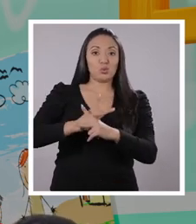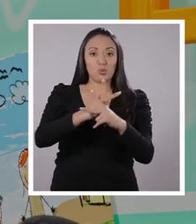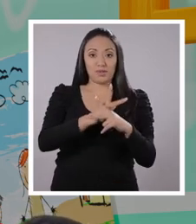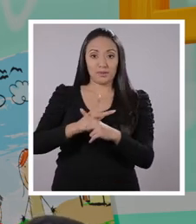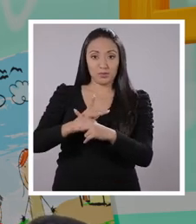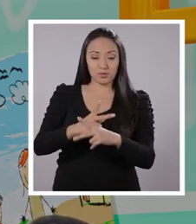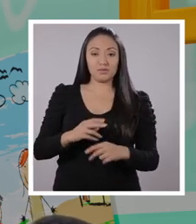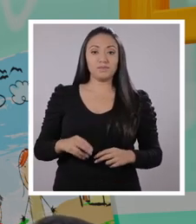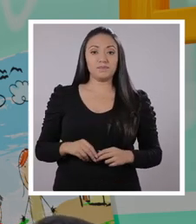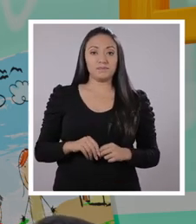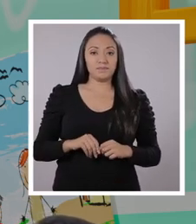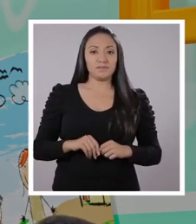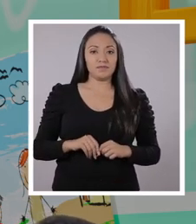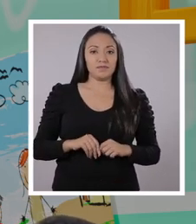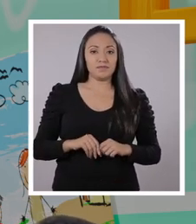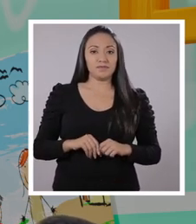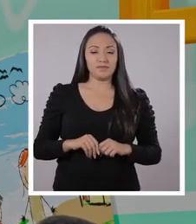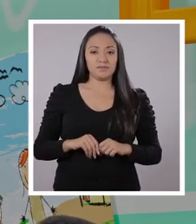Cuidémonos.